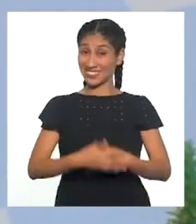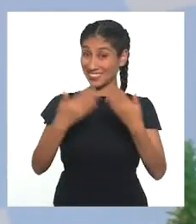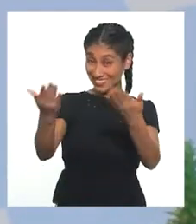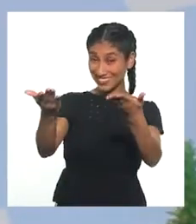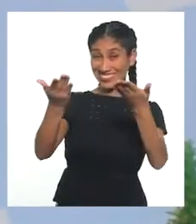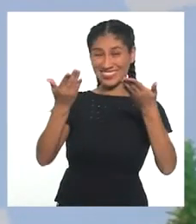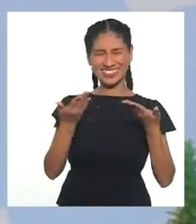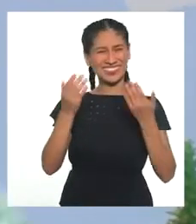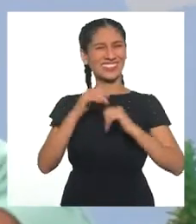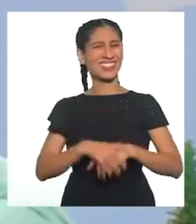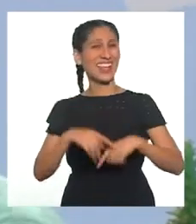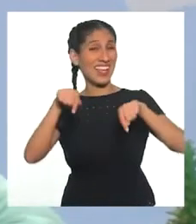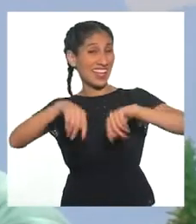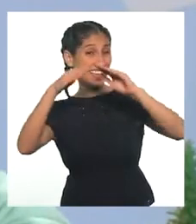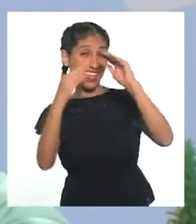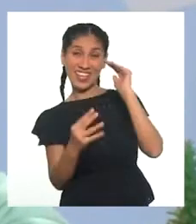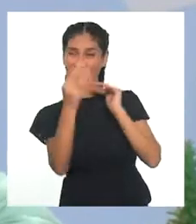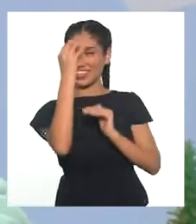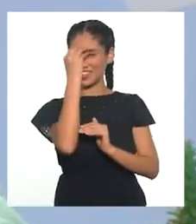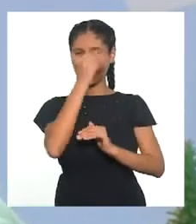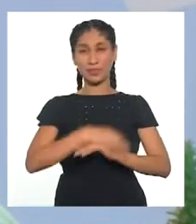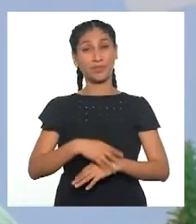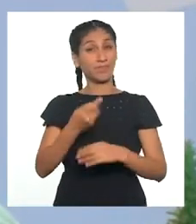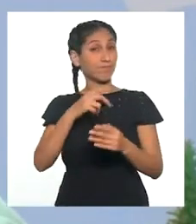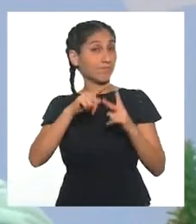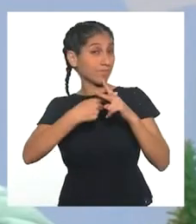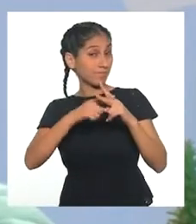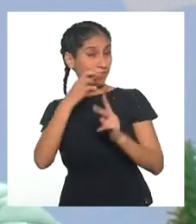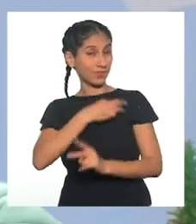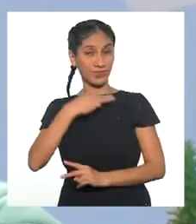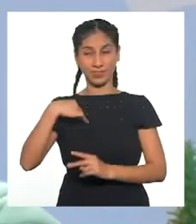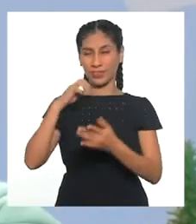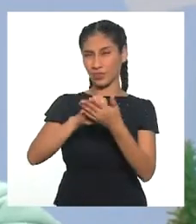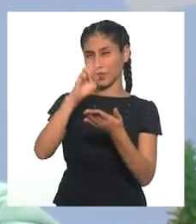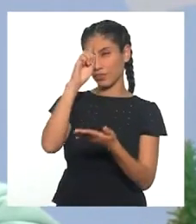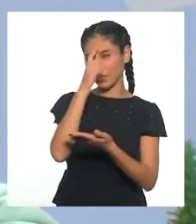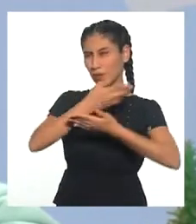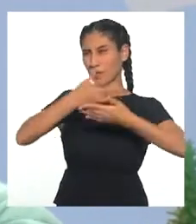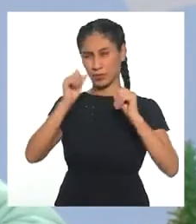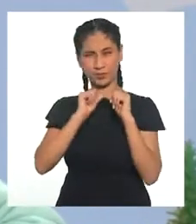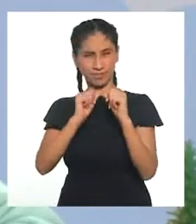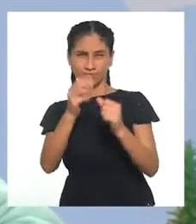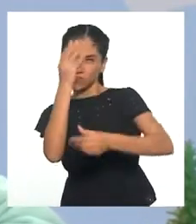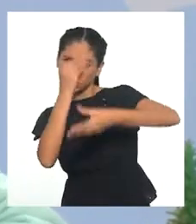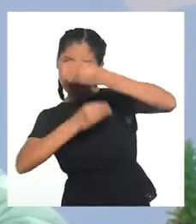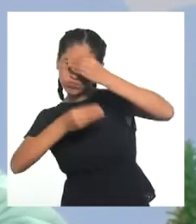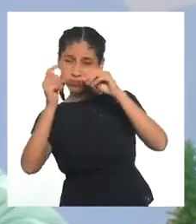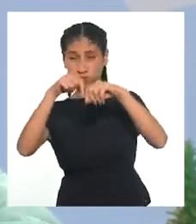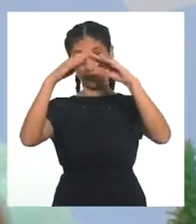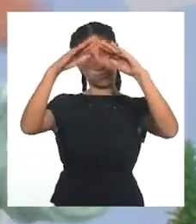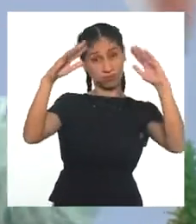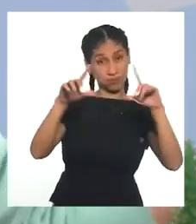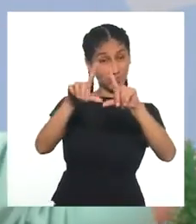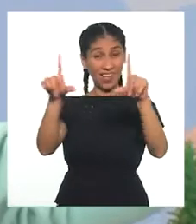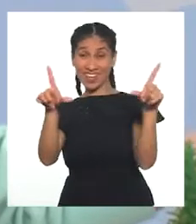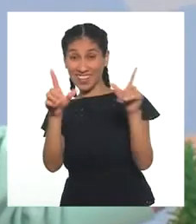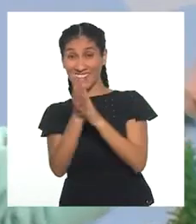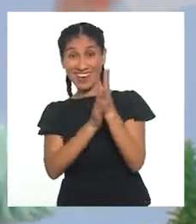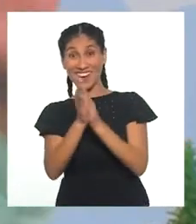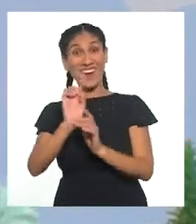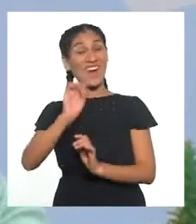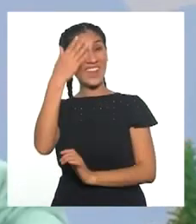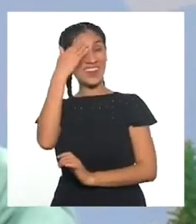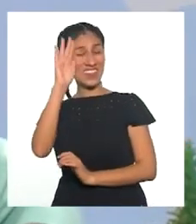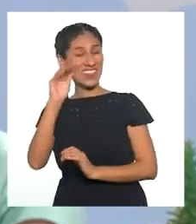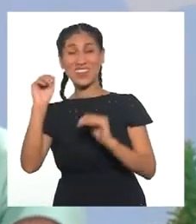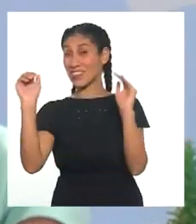Bienvenidas y bienvenidos a Aprendo en Casa, una iniciativa del Ministerio de Educación para seguir estudiando desde el hogar. Es otro día,